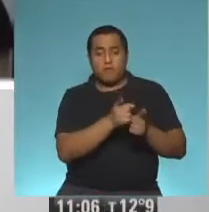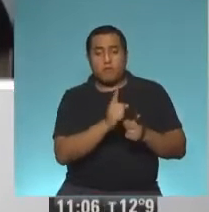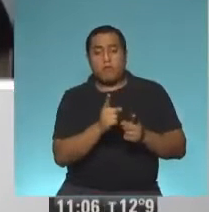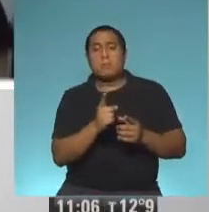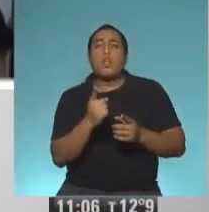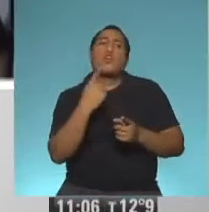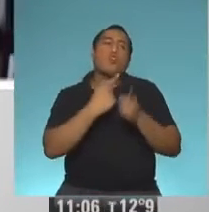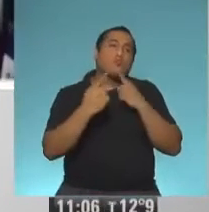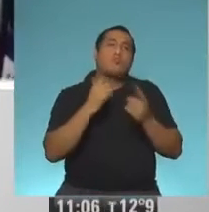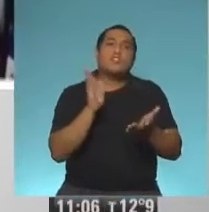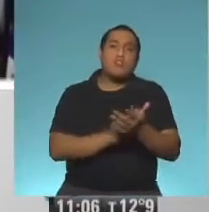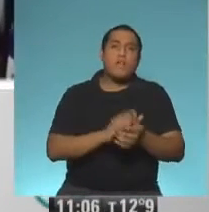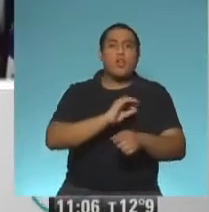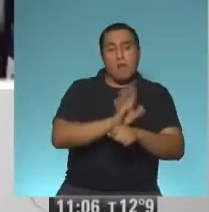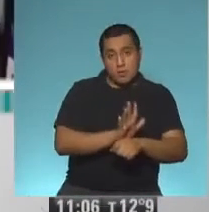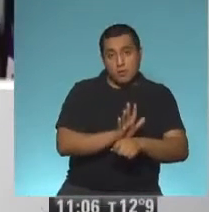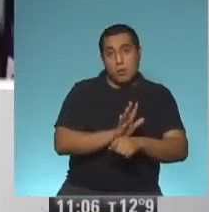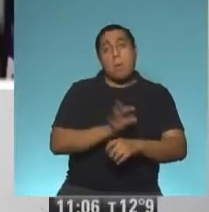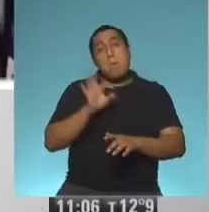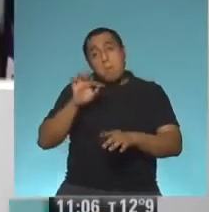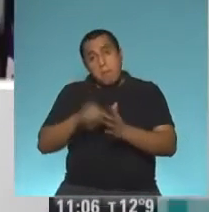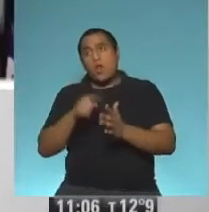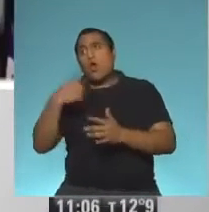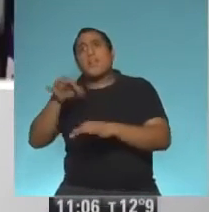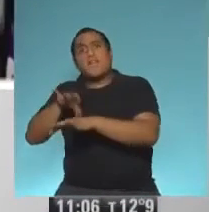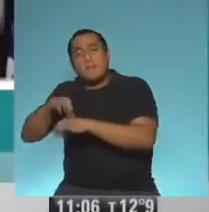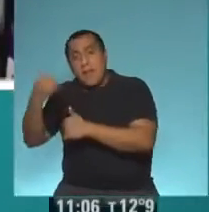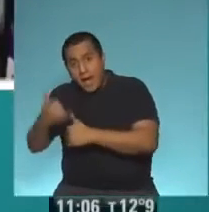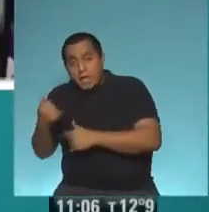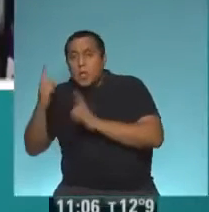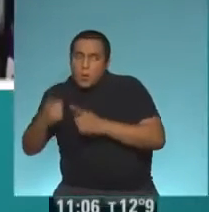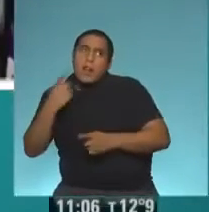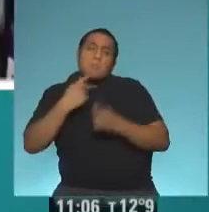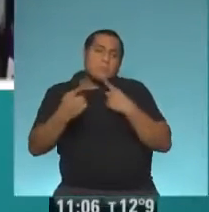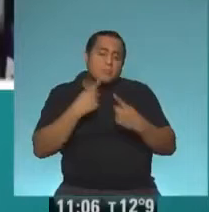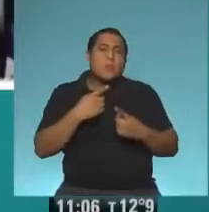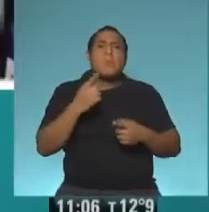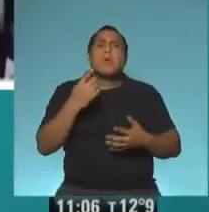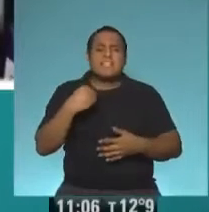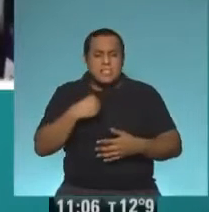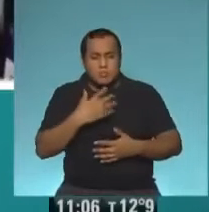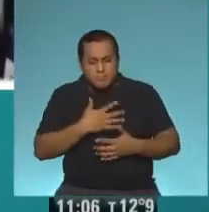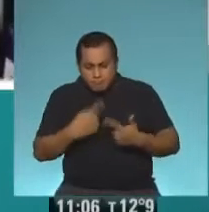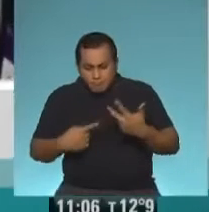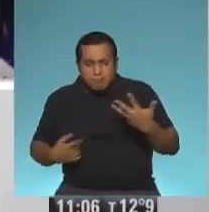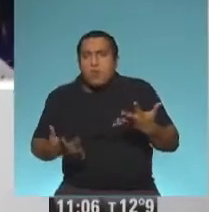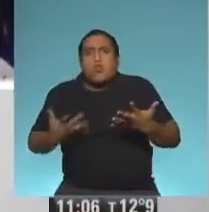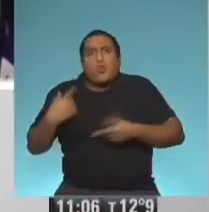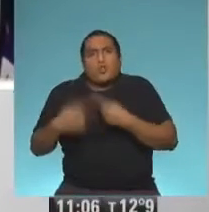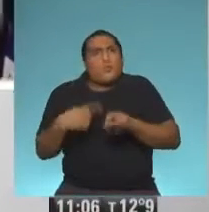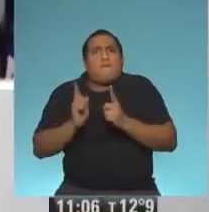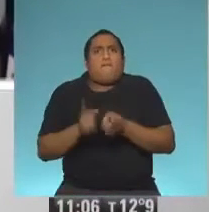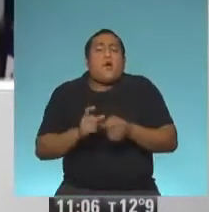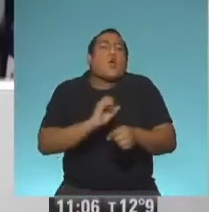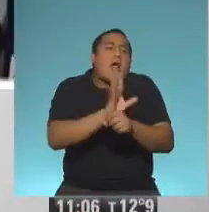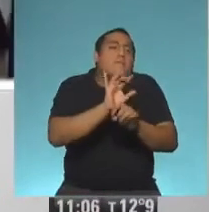que ver con coronavirus, y que es fundamental hacer esas consultas. Insistimos en este punto porque hay muchas sintomatologías que, por supuesto, siguen, continúan, más